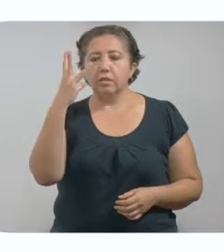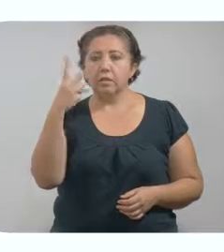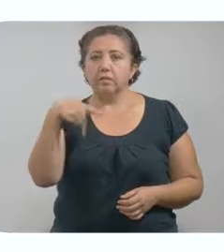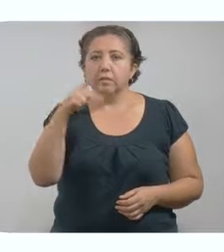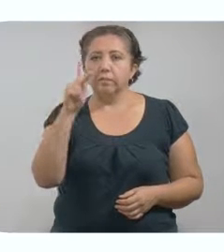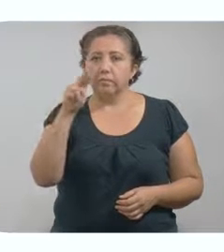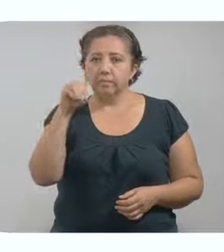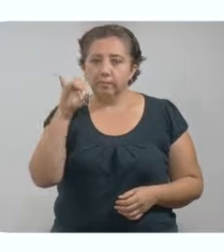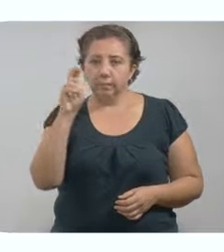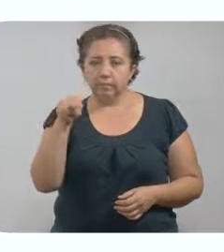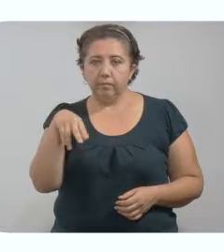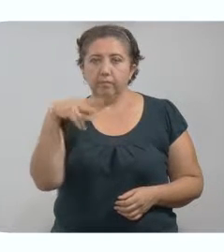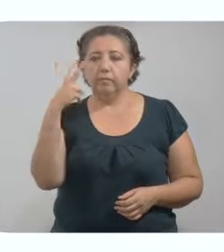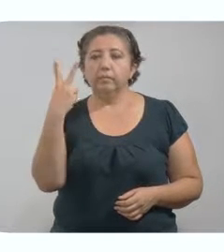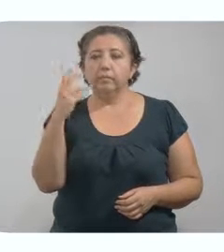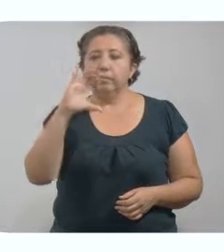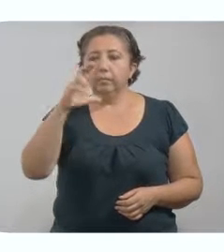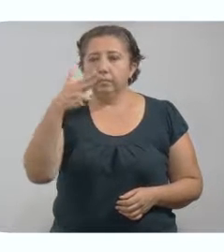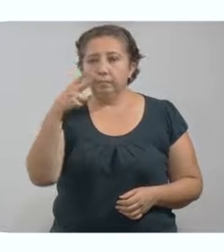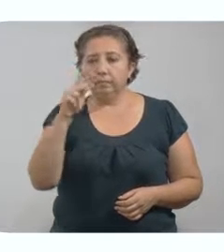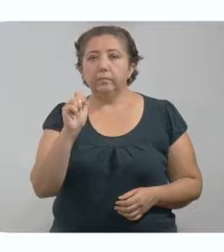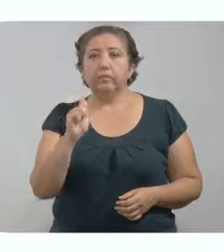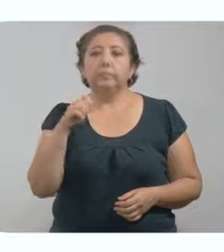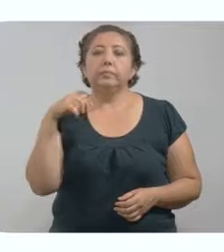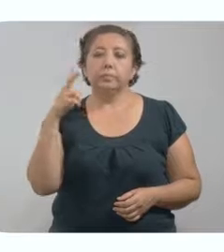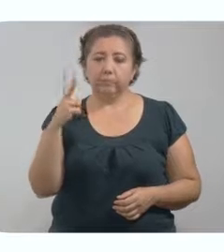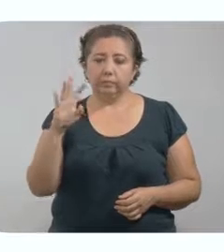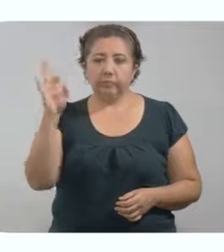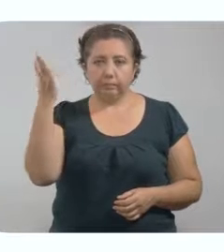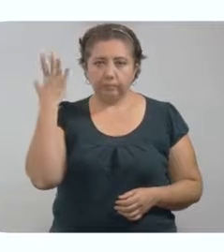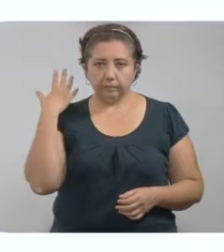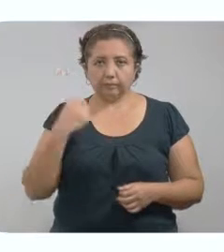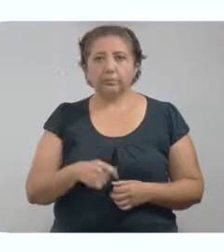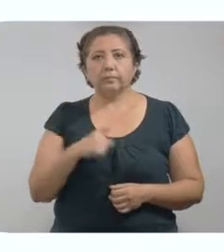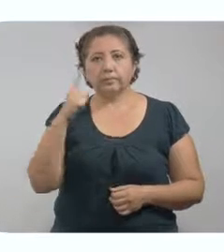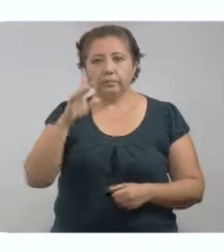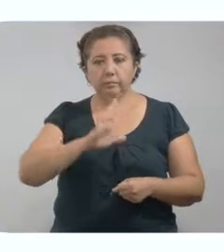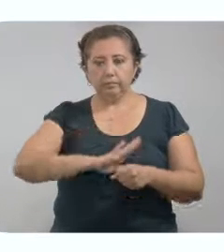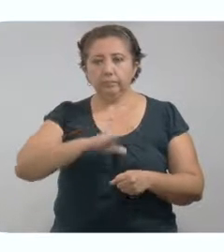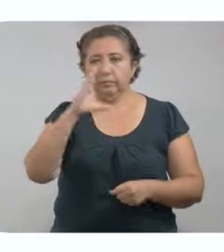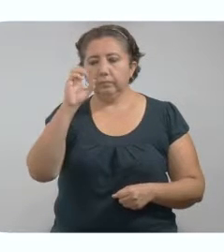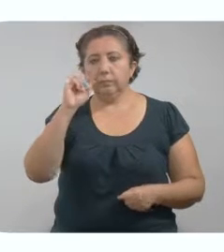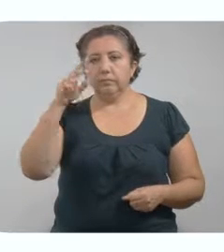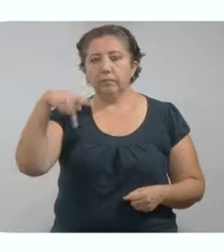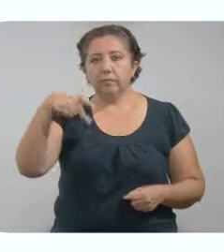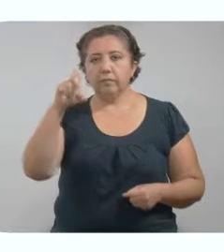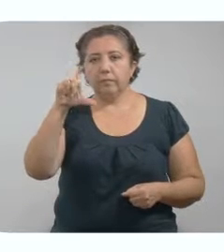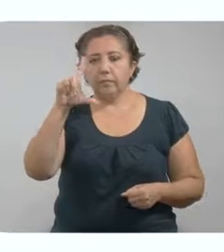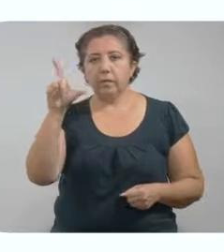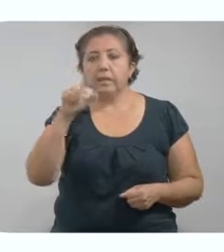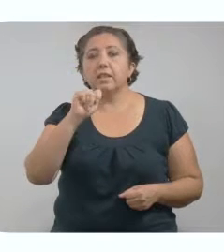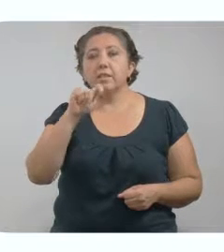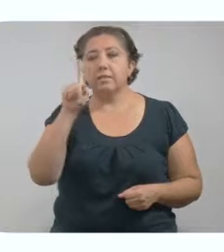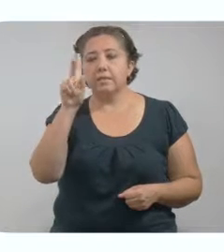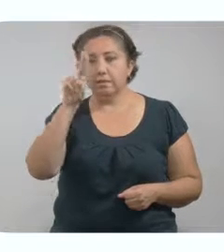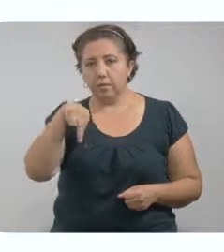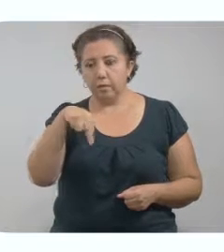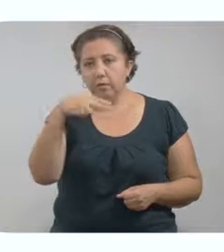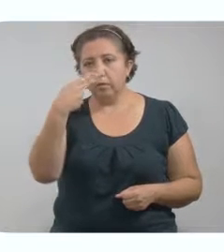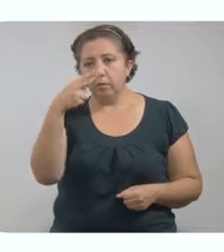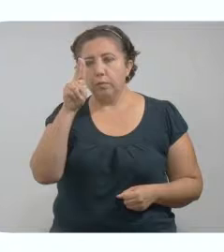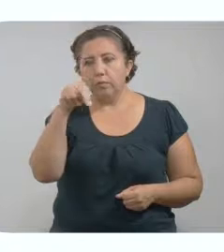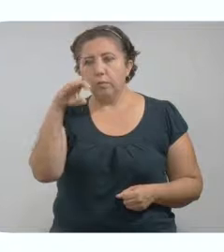Canacín, 2 en Chapab y Tichpehuan y 2 foráneos. Y uno más en Concal, San Silam González,